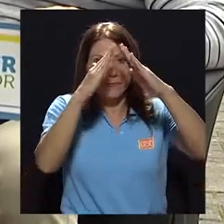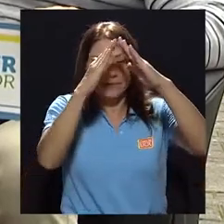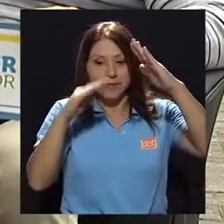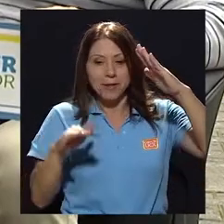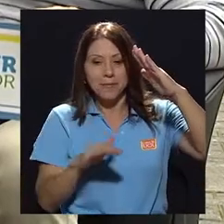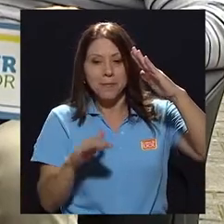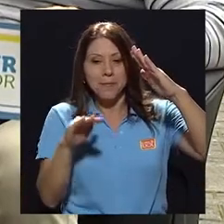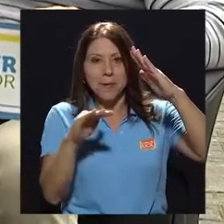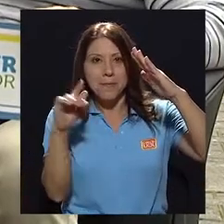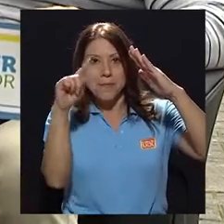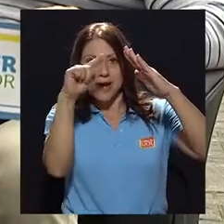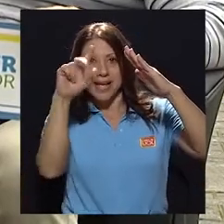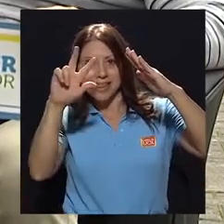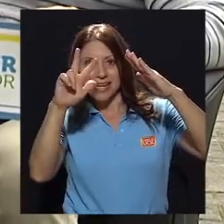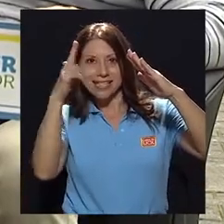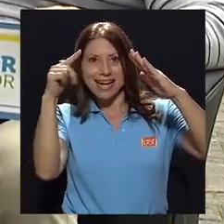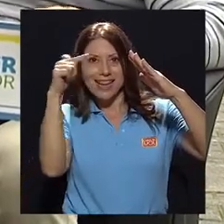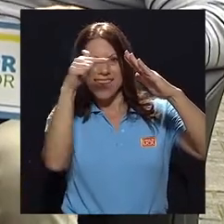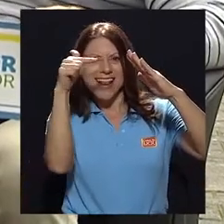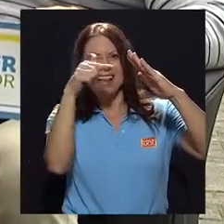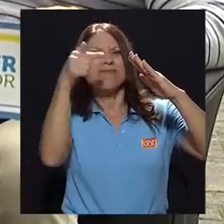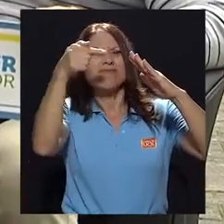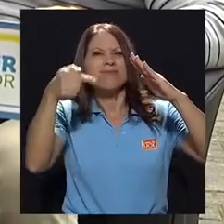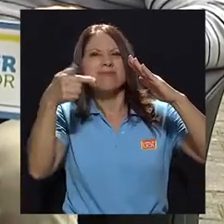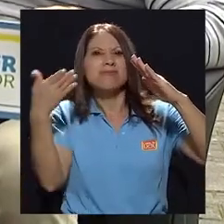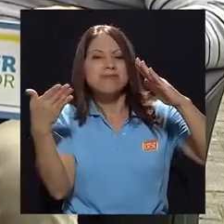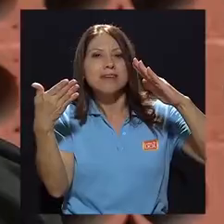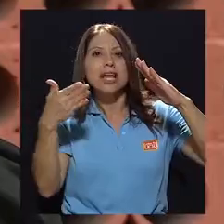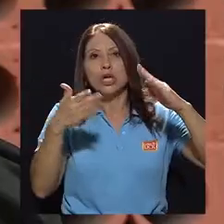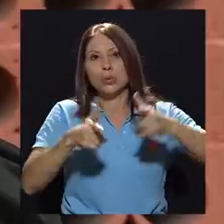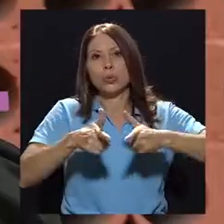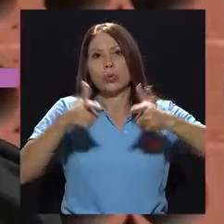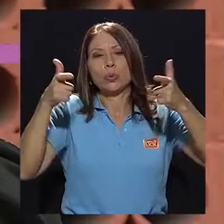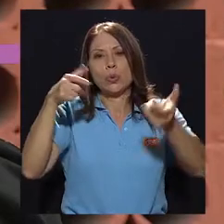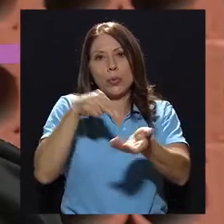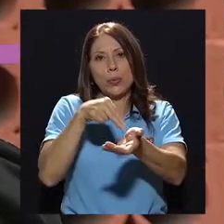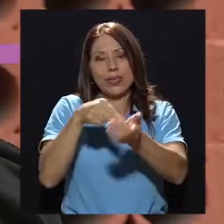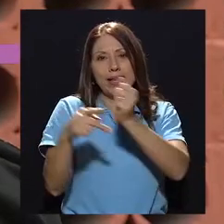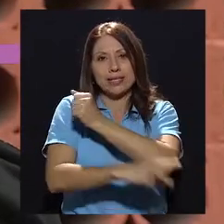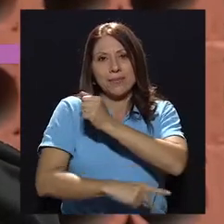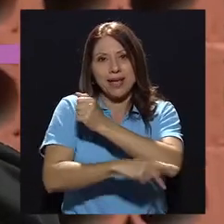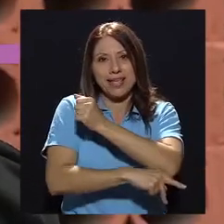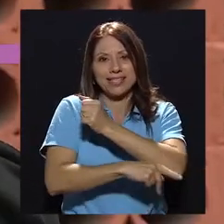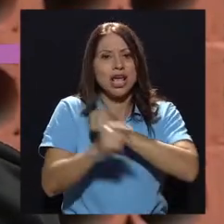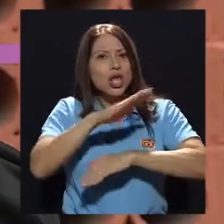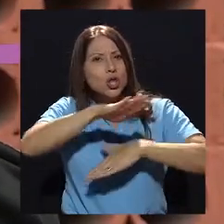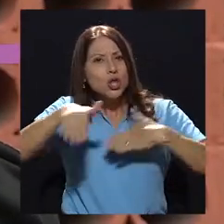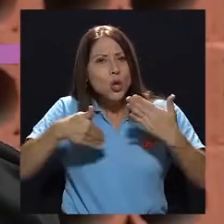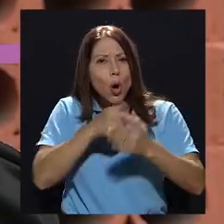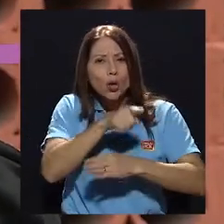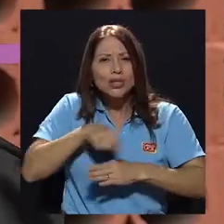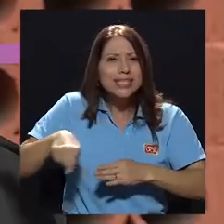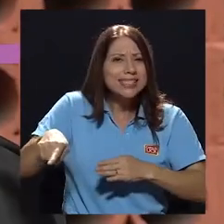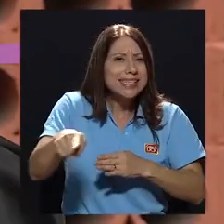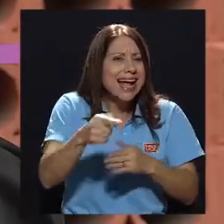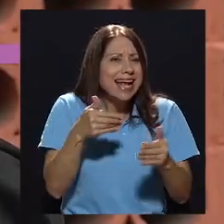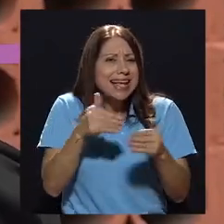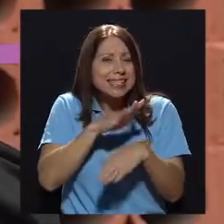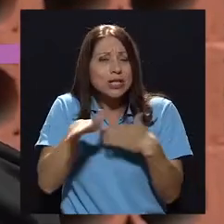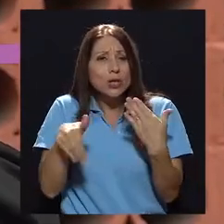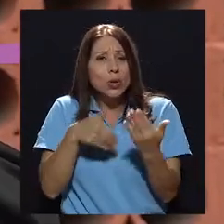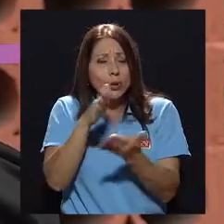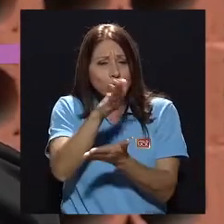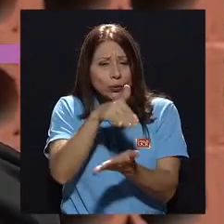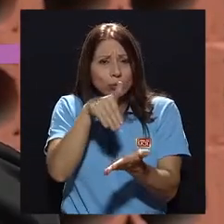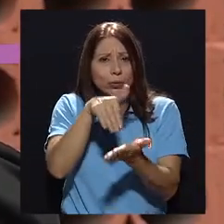el tercer nivel de atención, que son los grandes hospitales del país, que prácticamente todos están en la gran área metropolitana. Prácticamente